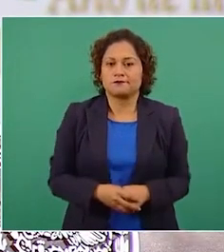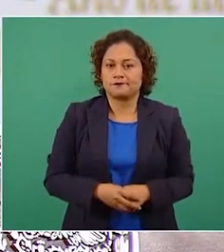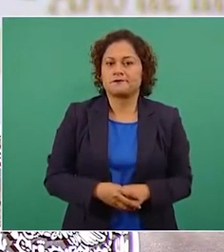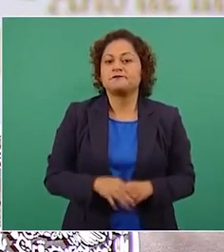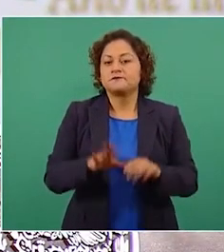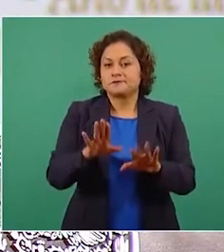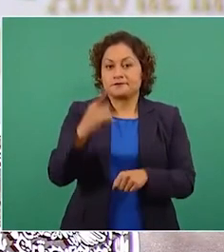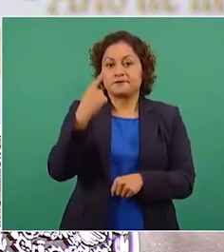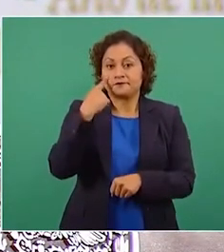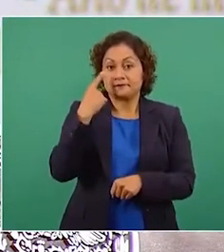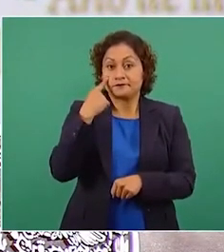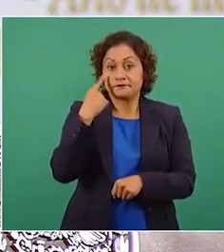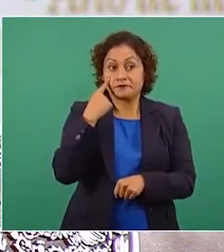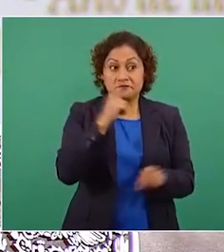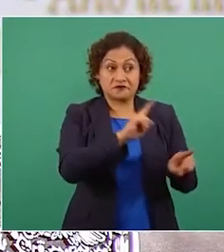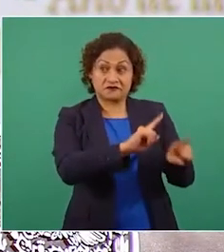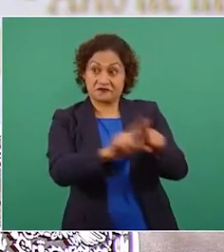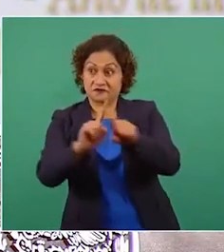ser censurado,